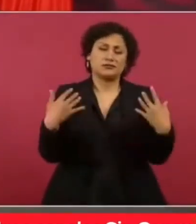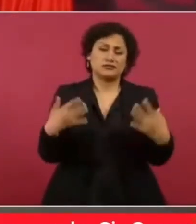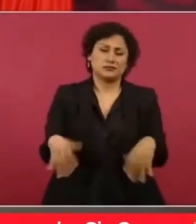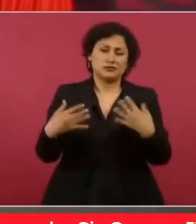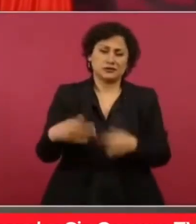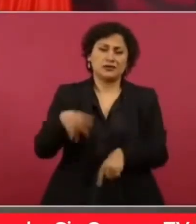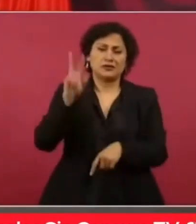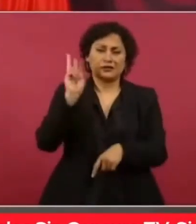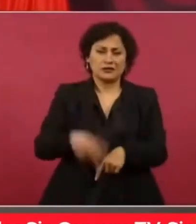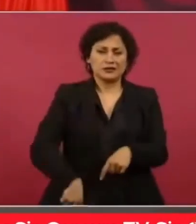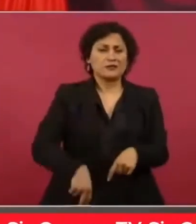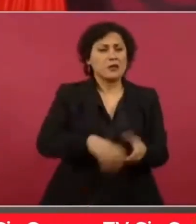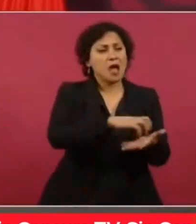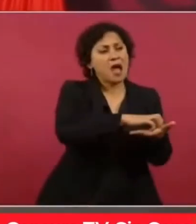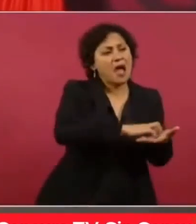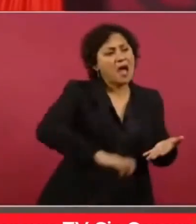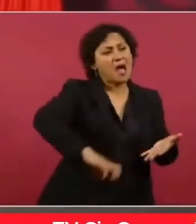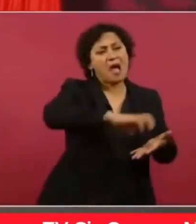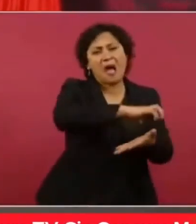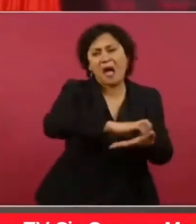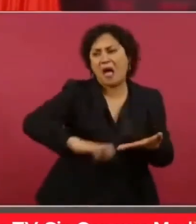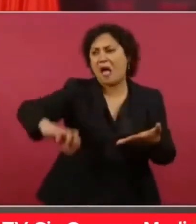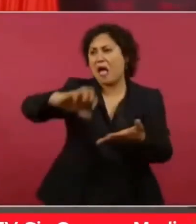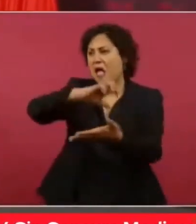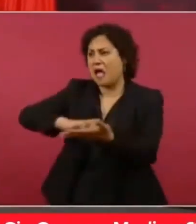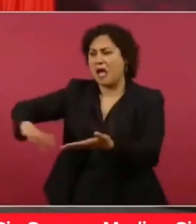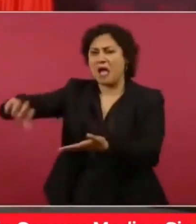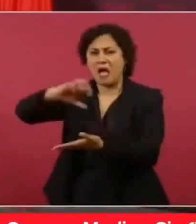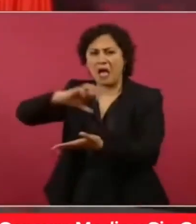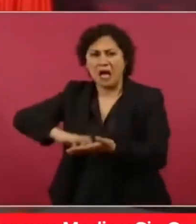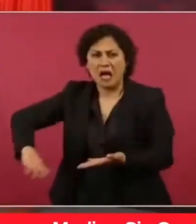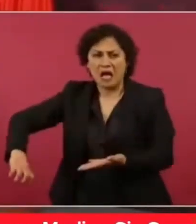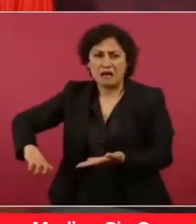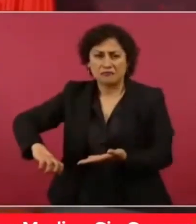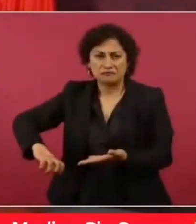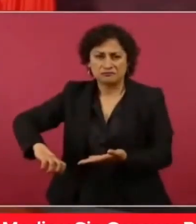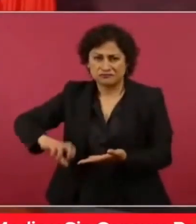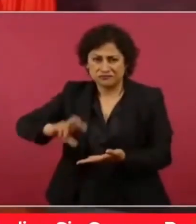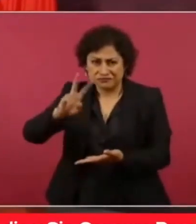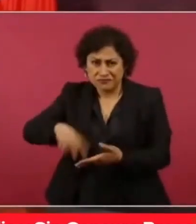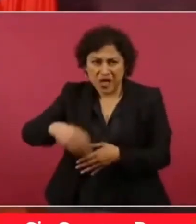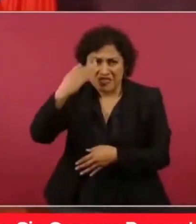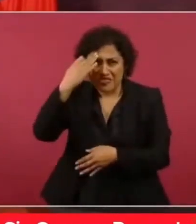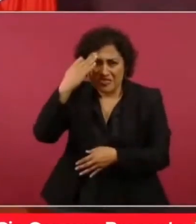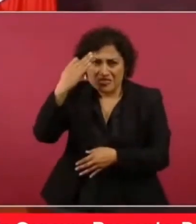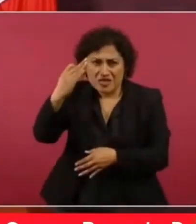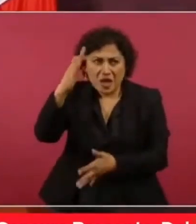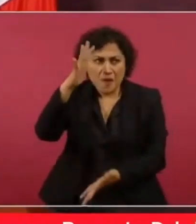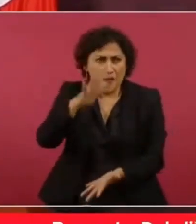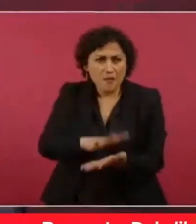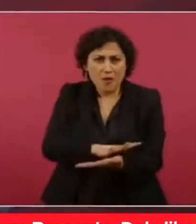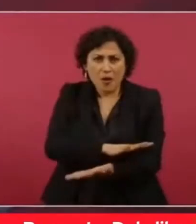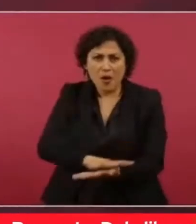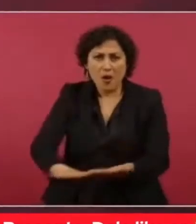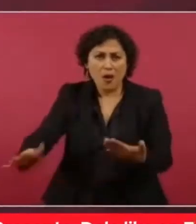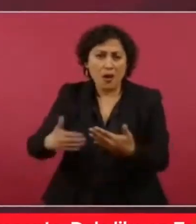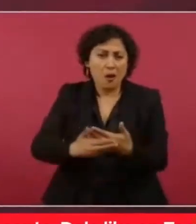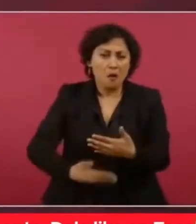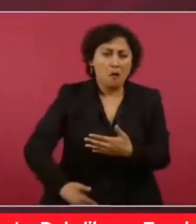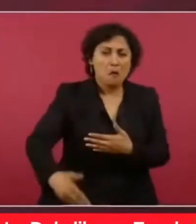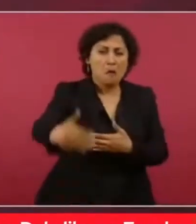explotarlas en siglos, en